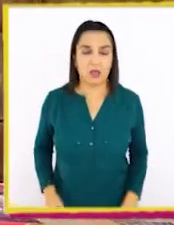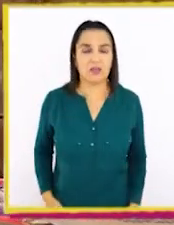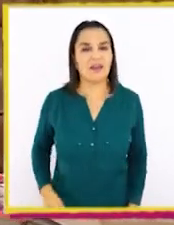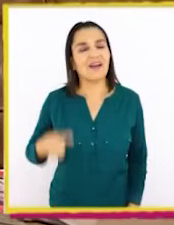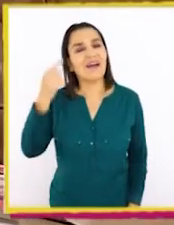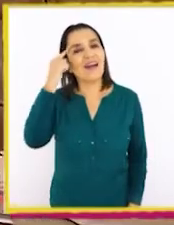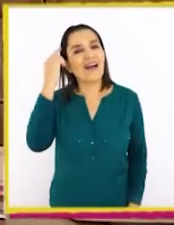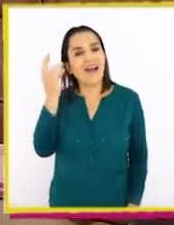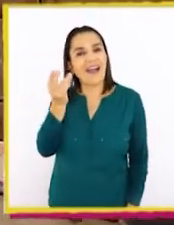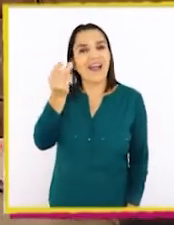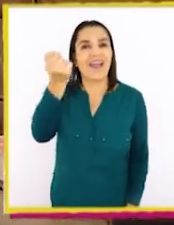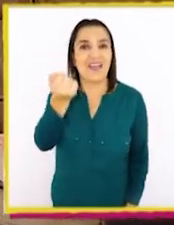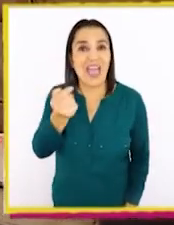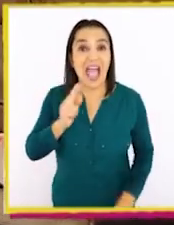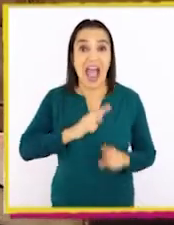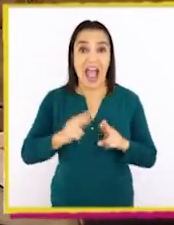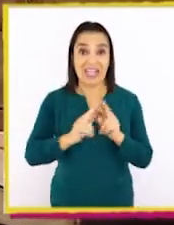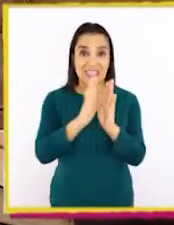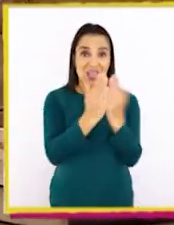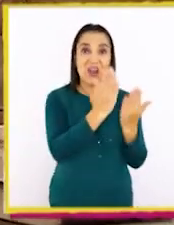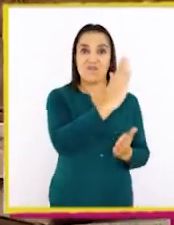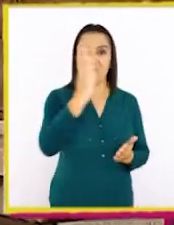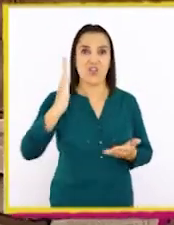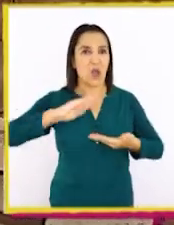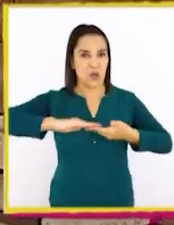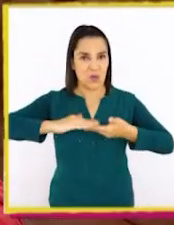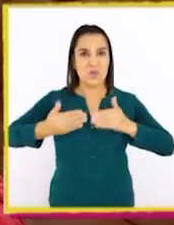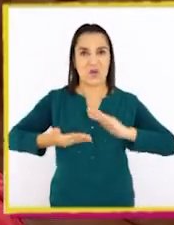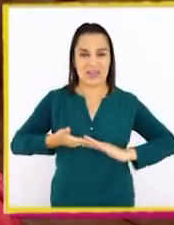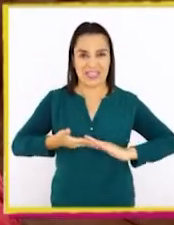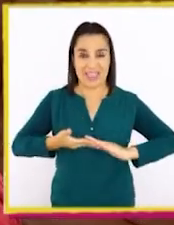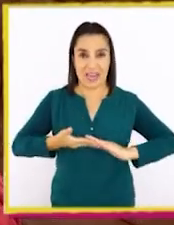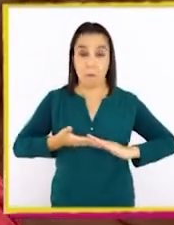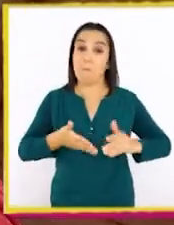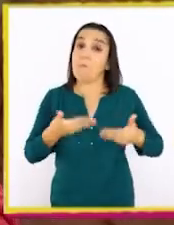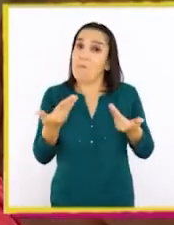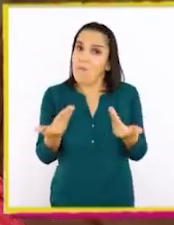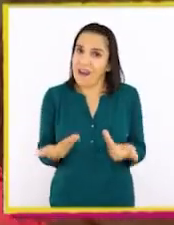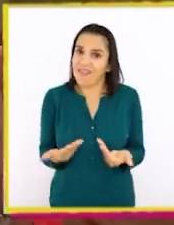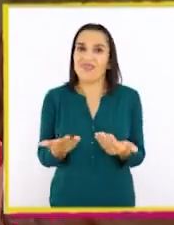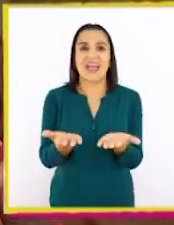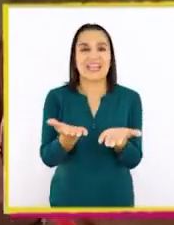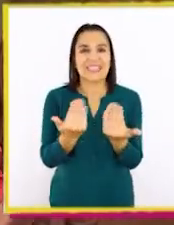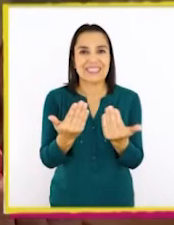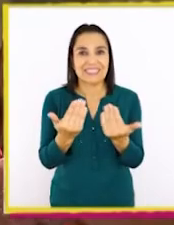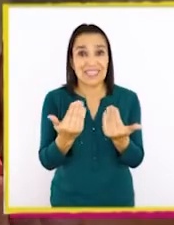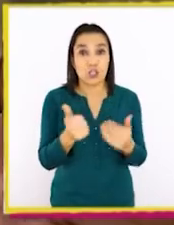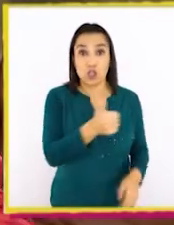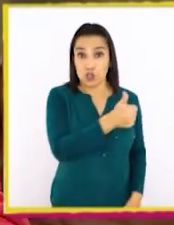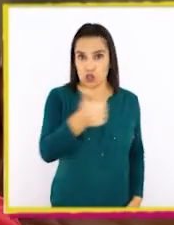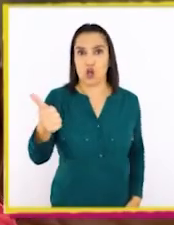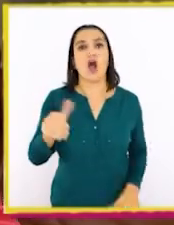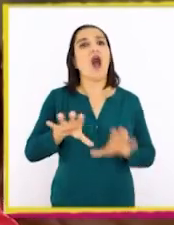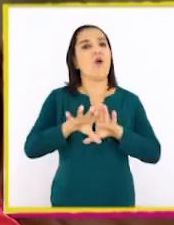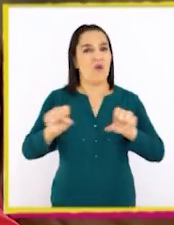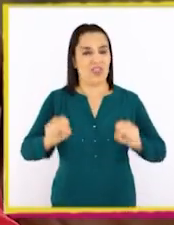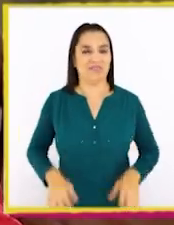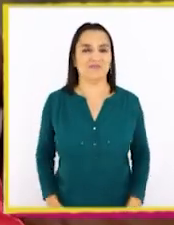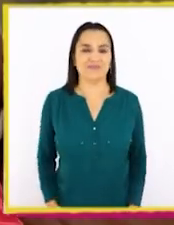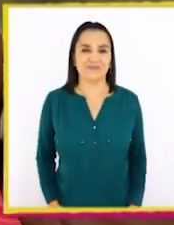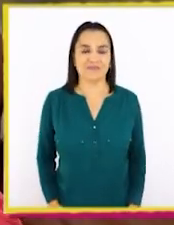me ocurrió hacer una biblioteca comunitaria. Y para esto necesito que todos estén de acuerdo.